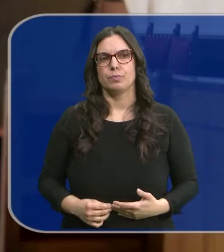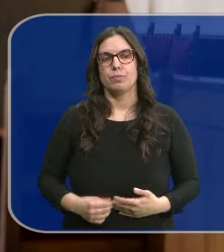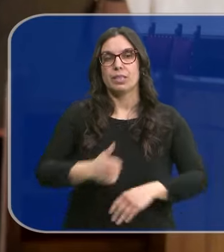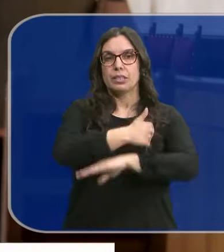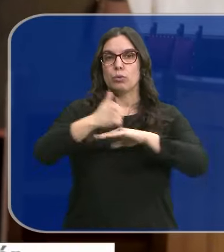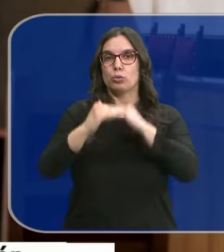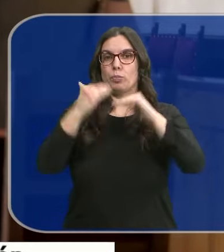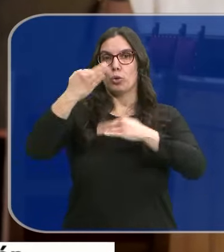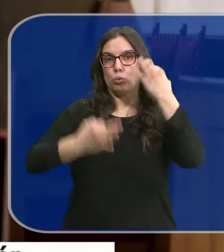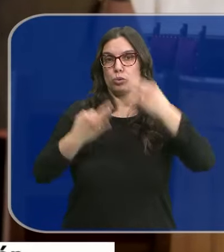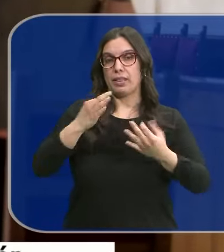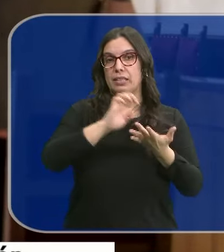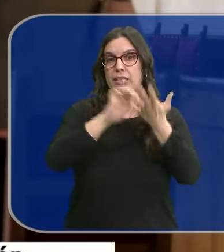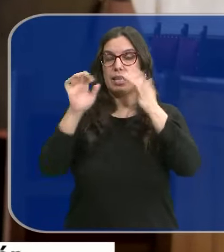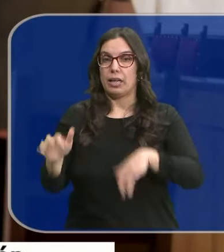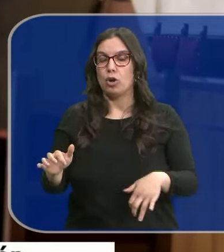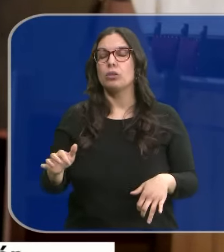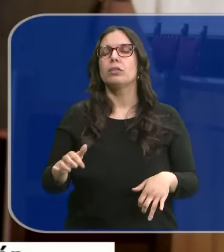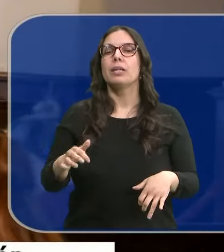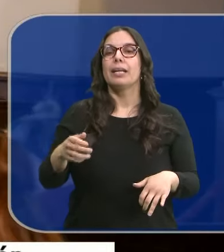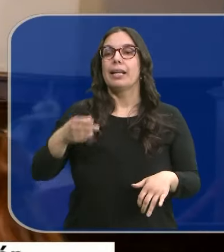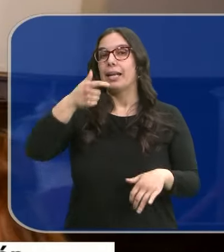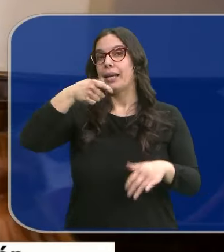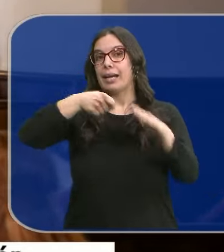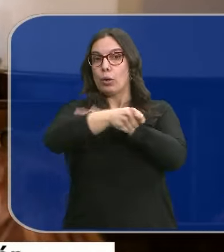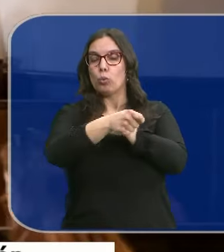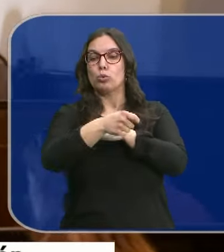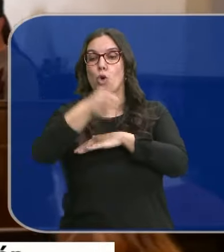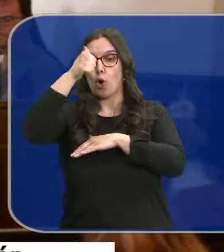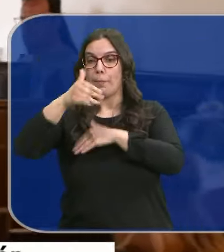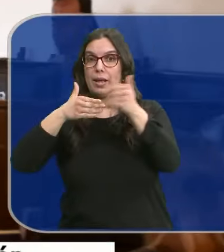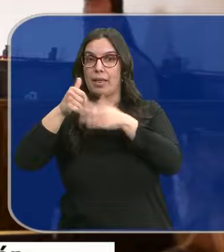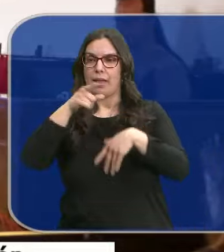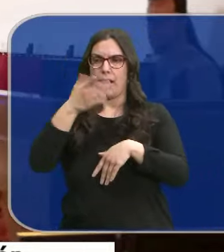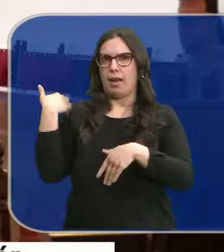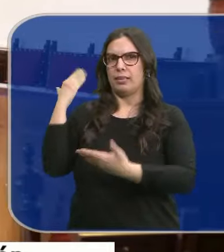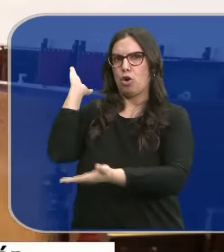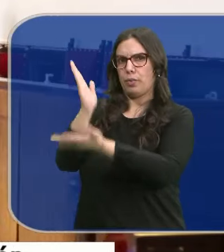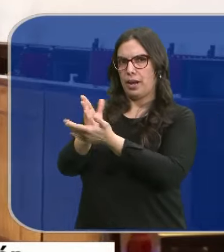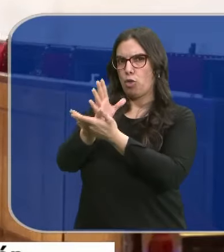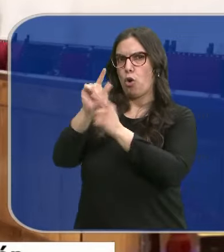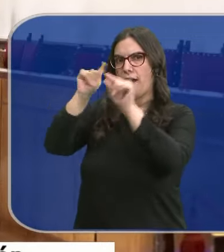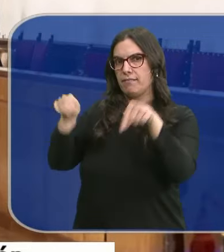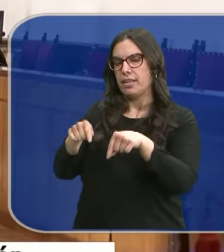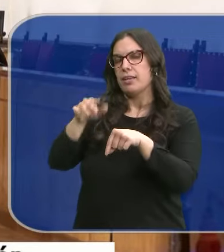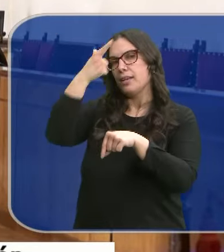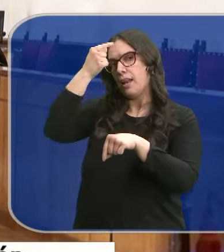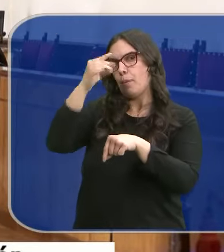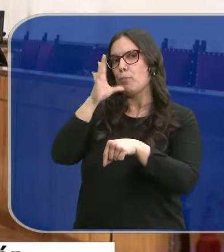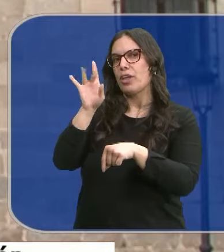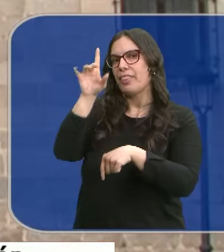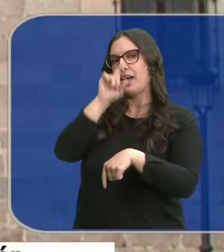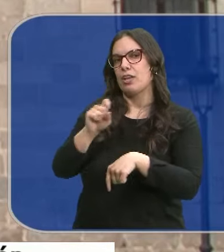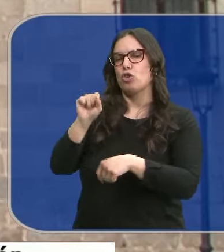El Tribunal Superior de Justicia de Castilla y León ha desestimado el recurso presentado por un hombre condenado por la Audiencia Provincial de Ávila a 15 años de prisión